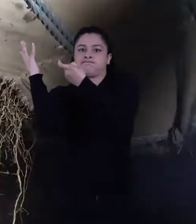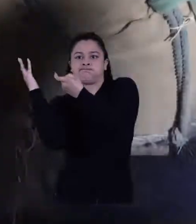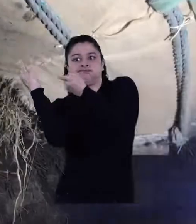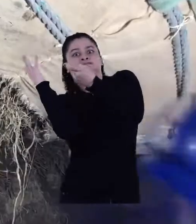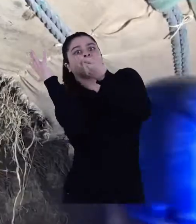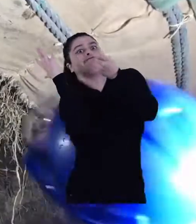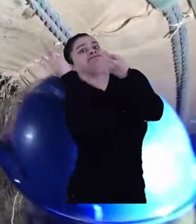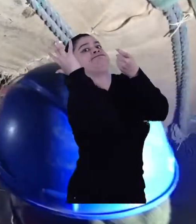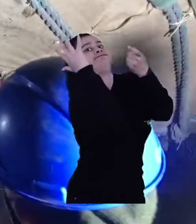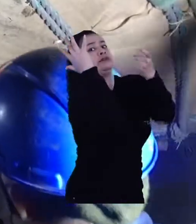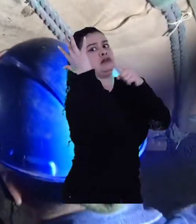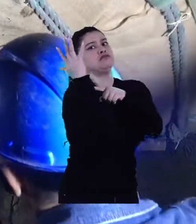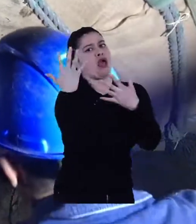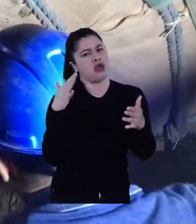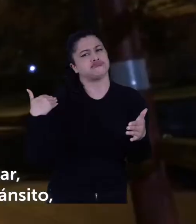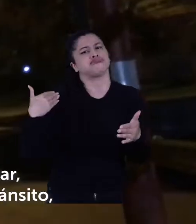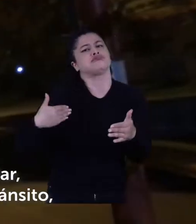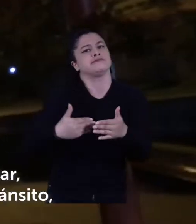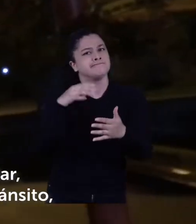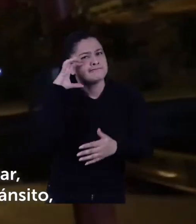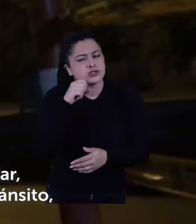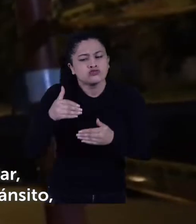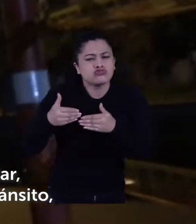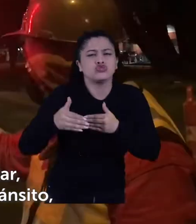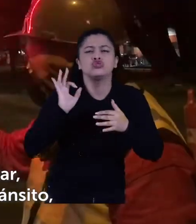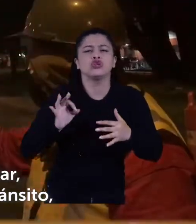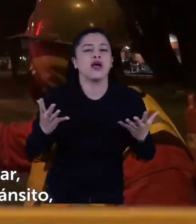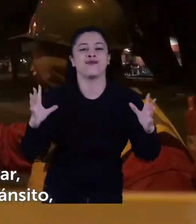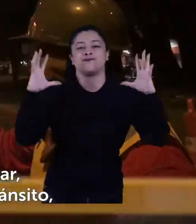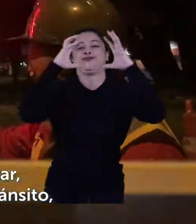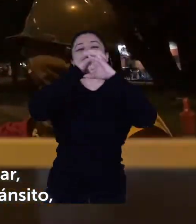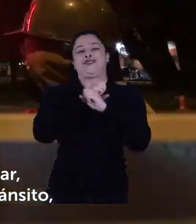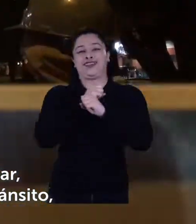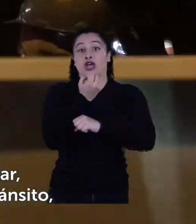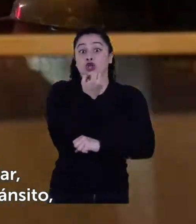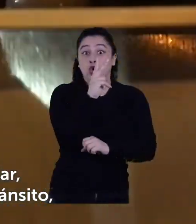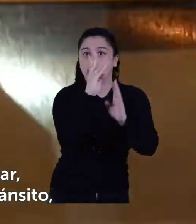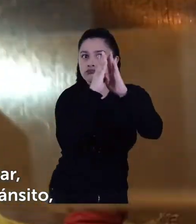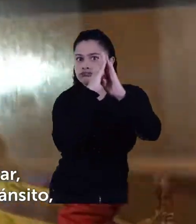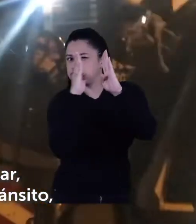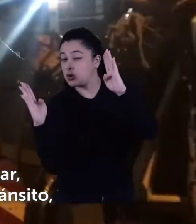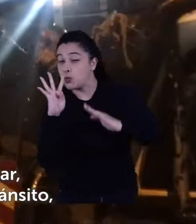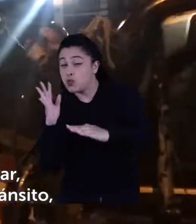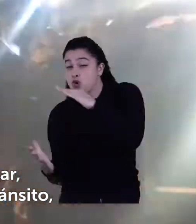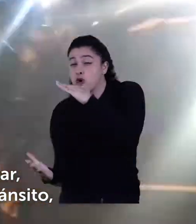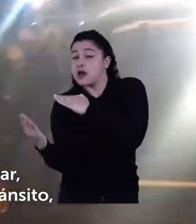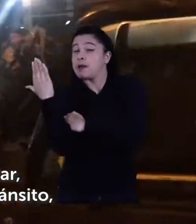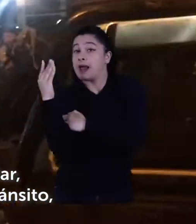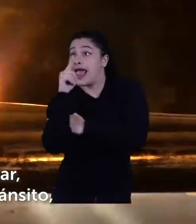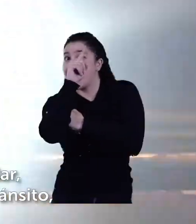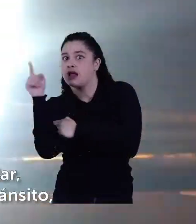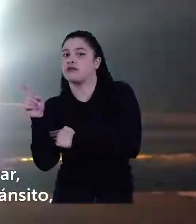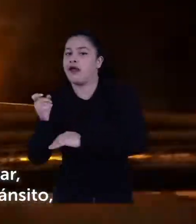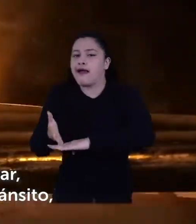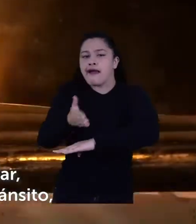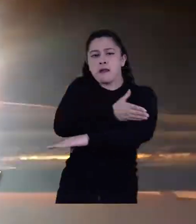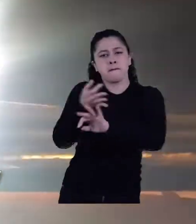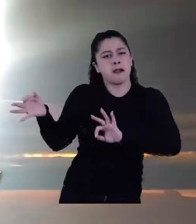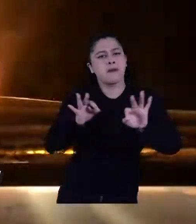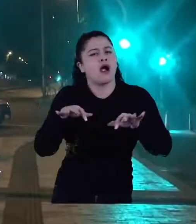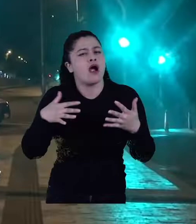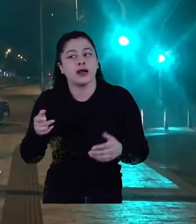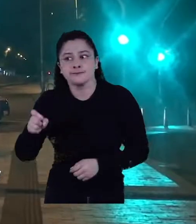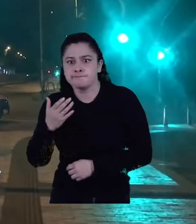ocasiones los traslados son nocturnos si estamos sobre una vía de tránsito vehicular y con la aprobación de un plan de manejo de tránsito